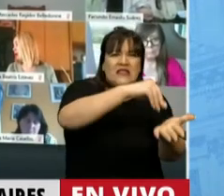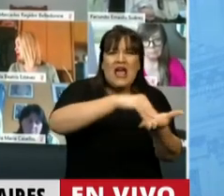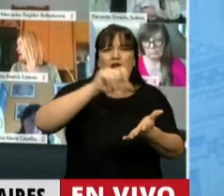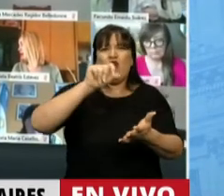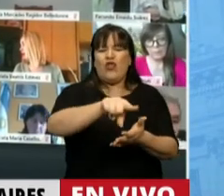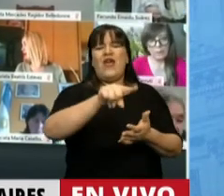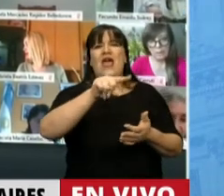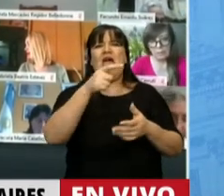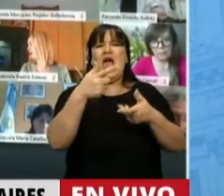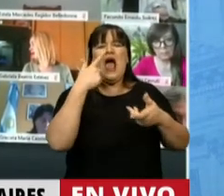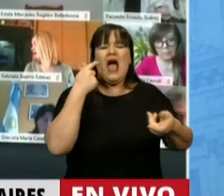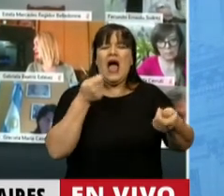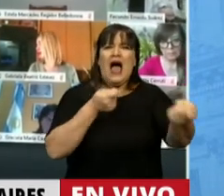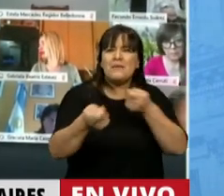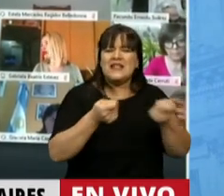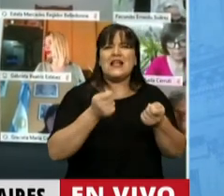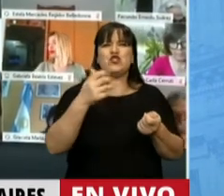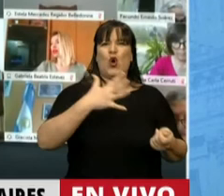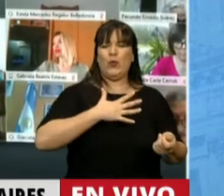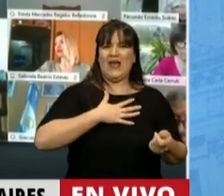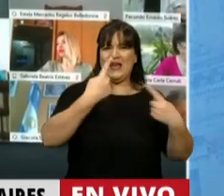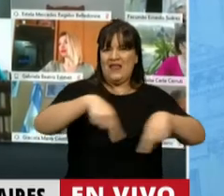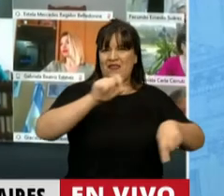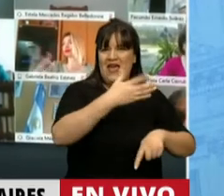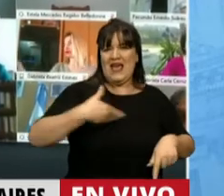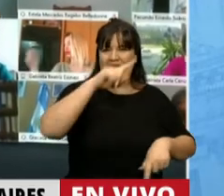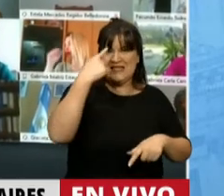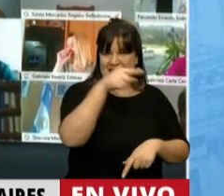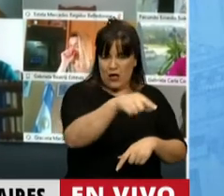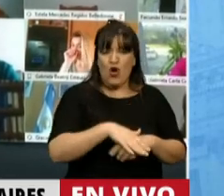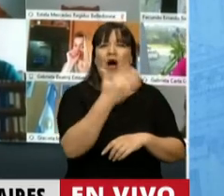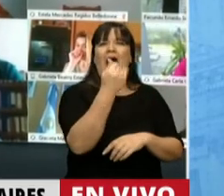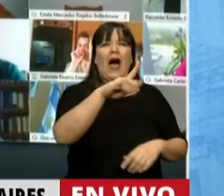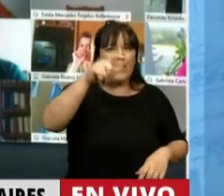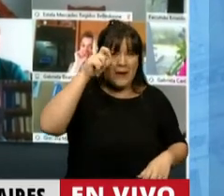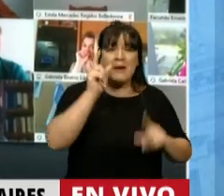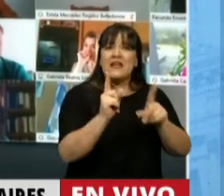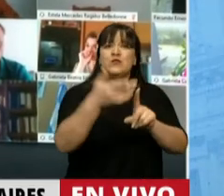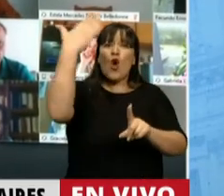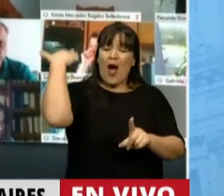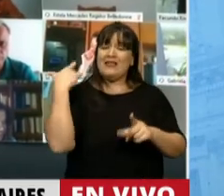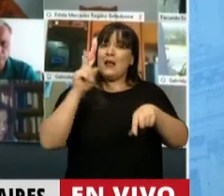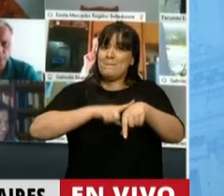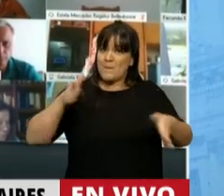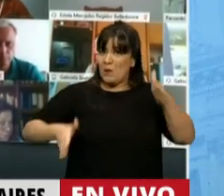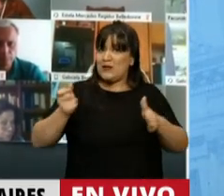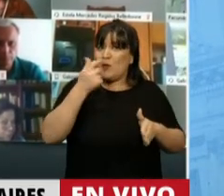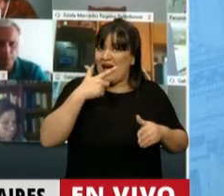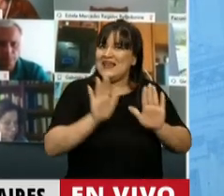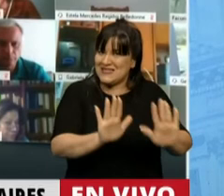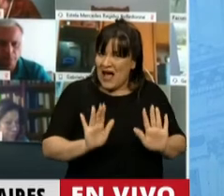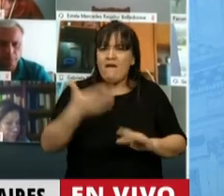la AVE, la administración de los bienes del Estado, que vienen de justamente el periodo macrista, que había sido